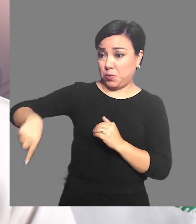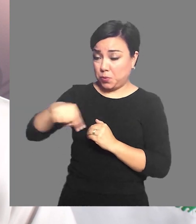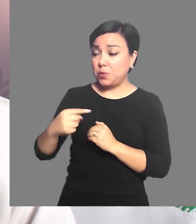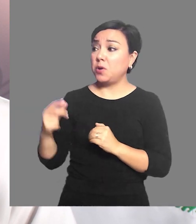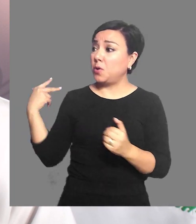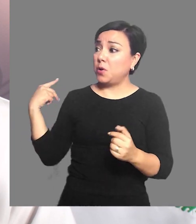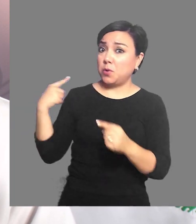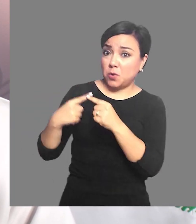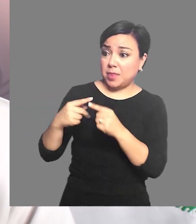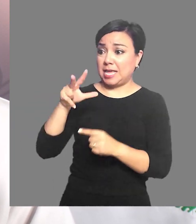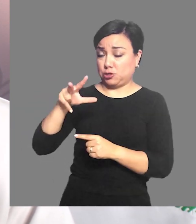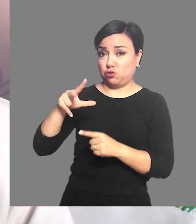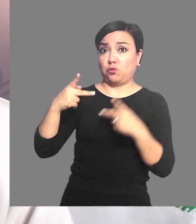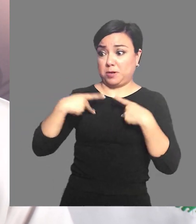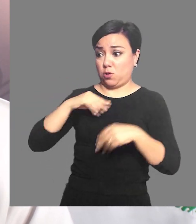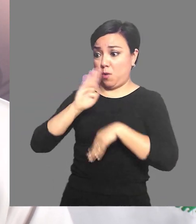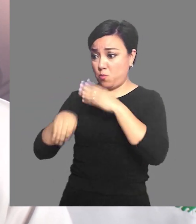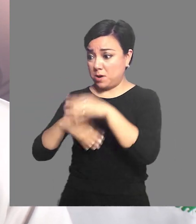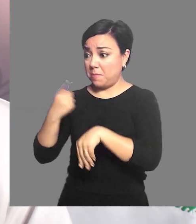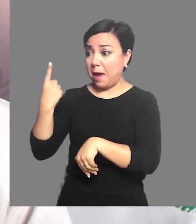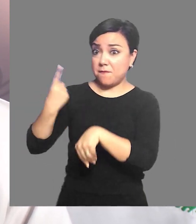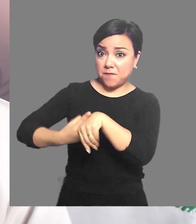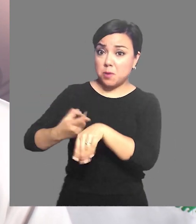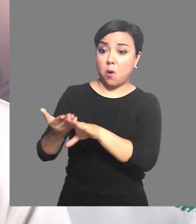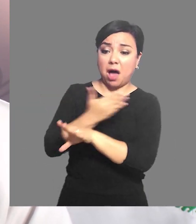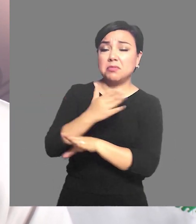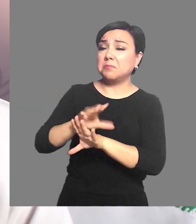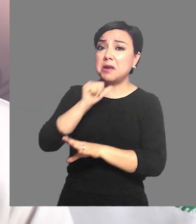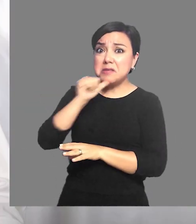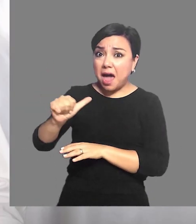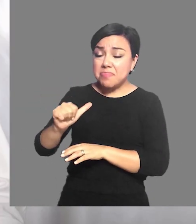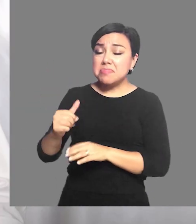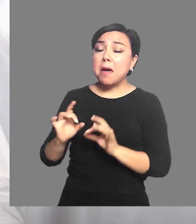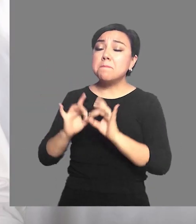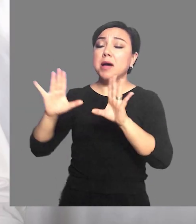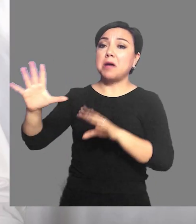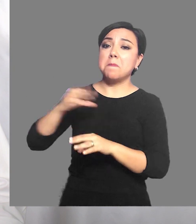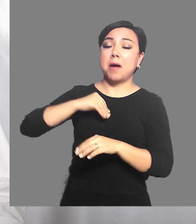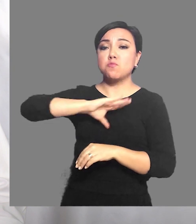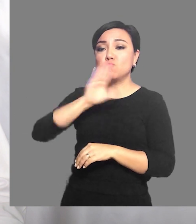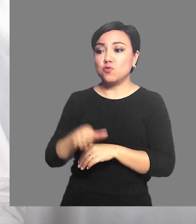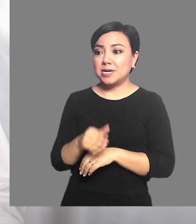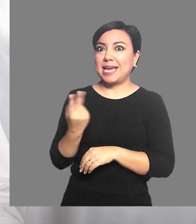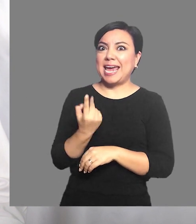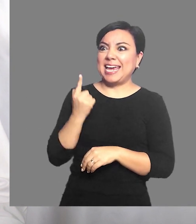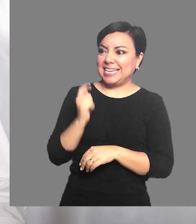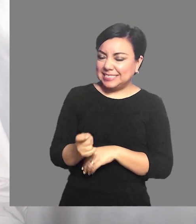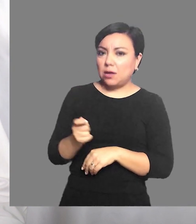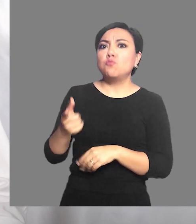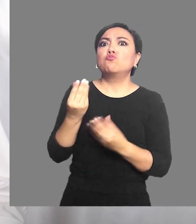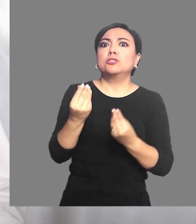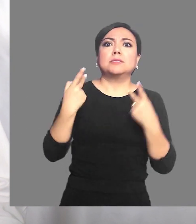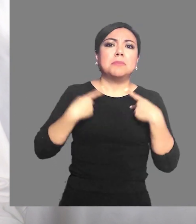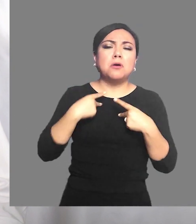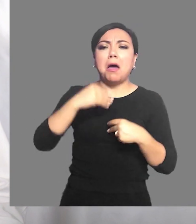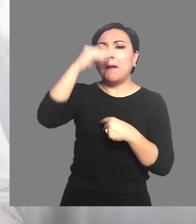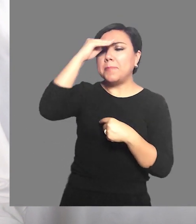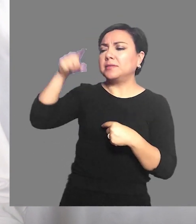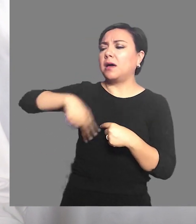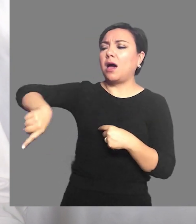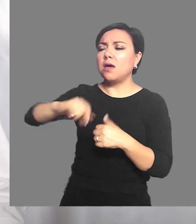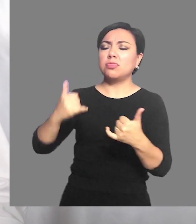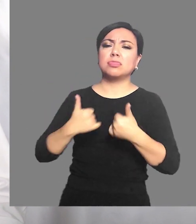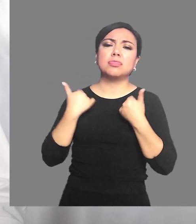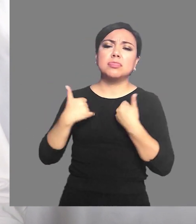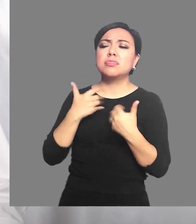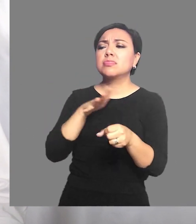y varios de quienes fallecieron no tenían padecimientos previos. Desafortunadamente, esa cifra demuestra que, contrario a lo que muchos piensan,